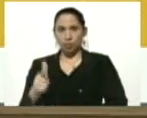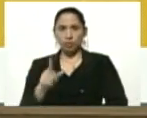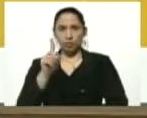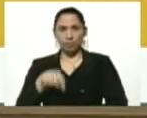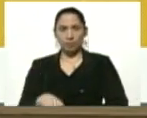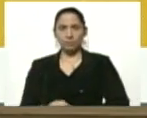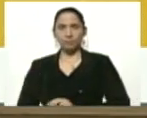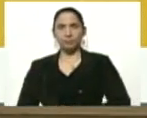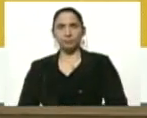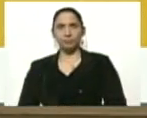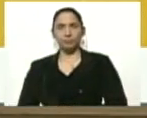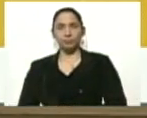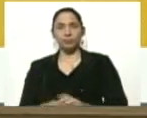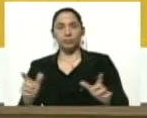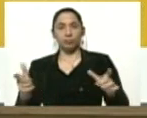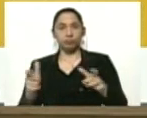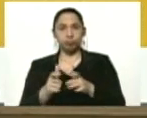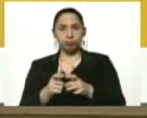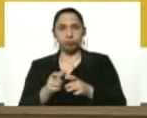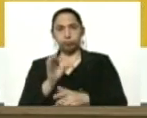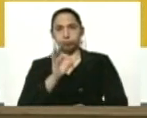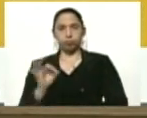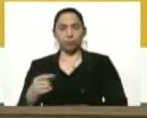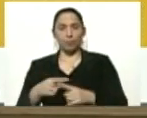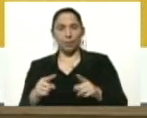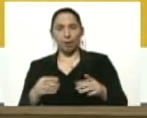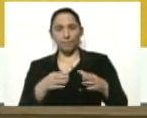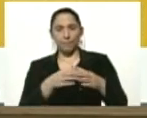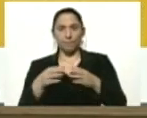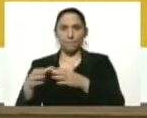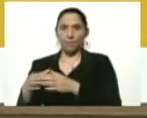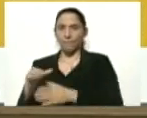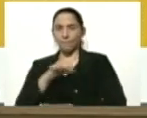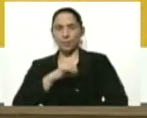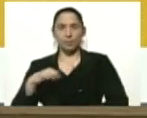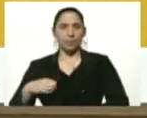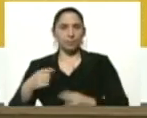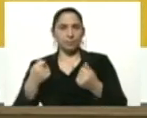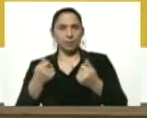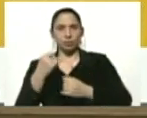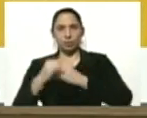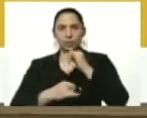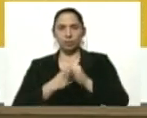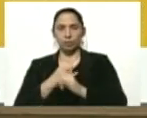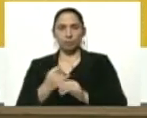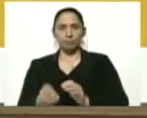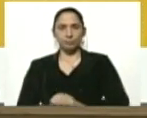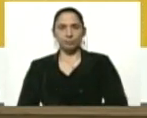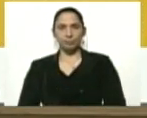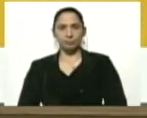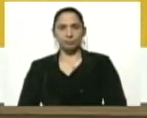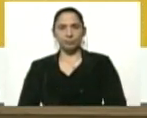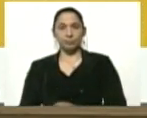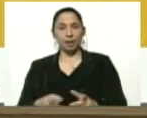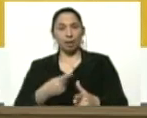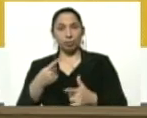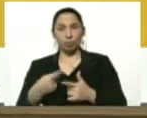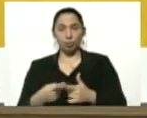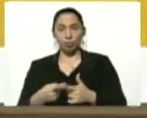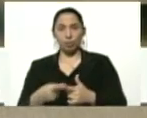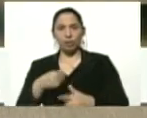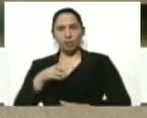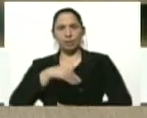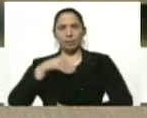bueno, de un pequeño porcentaje para un sector privado a precio internacional. Así que en ese